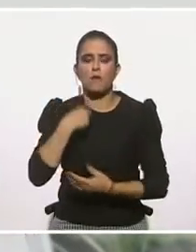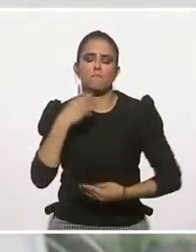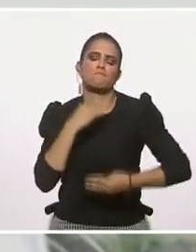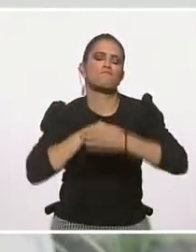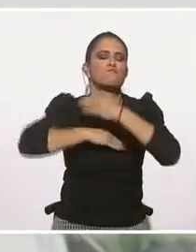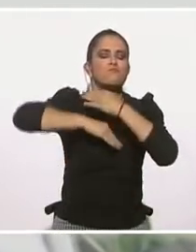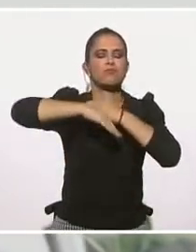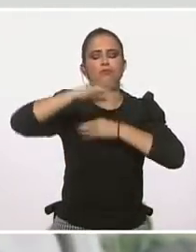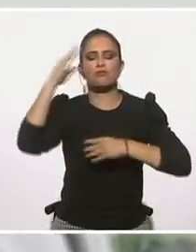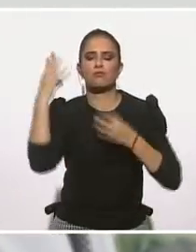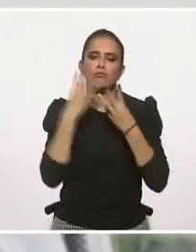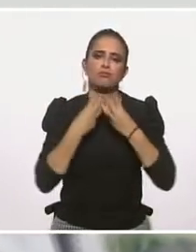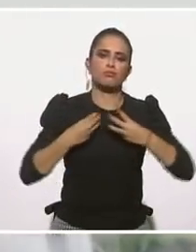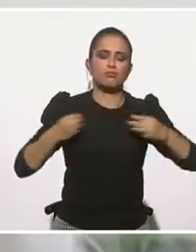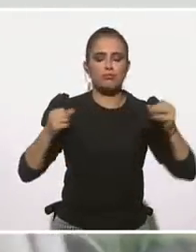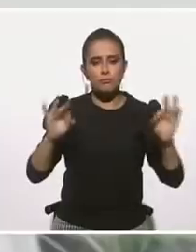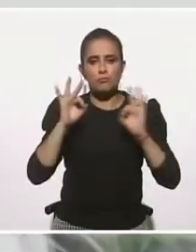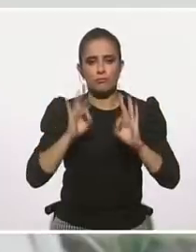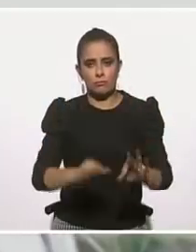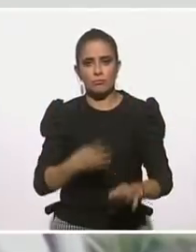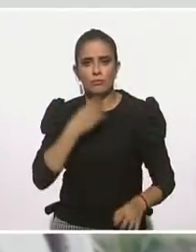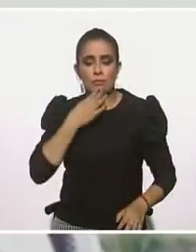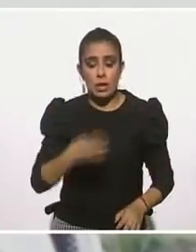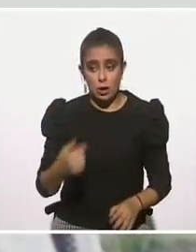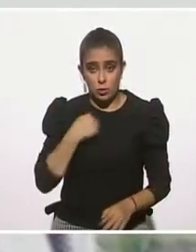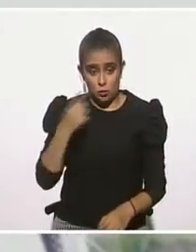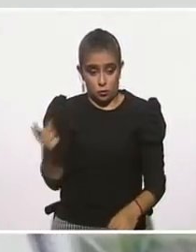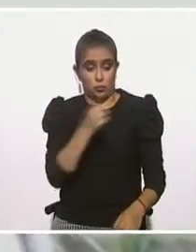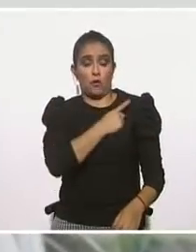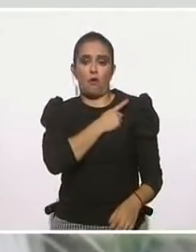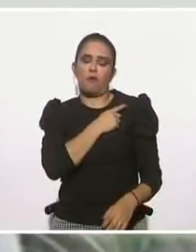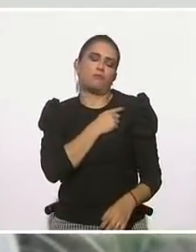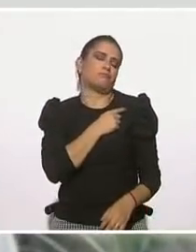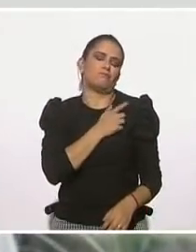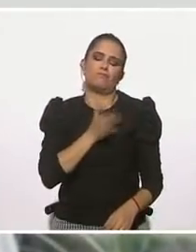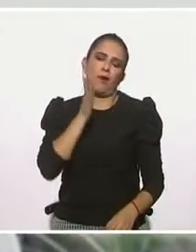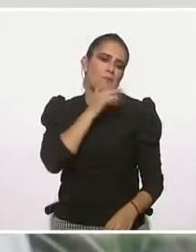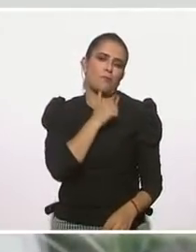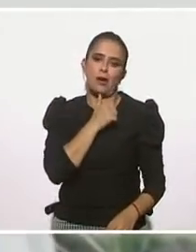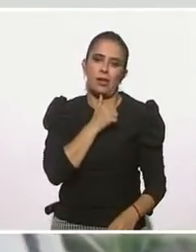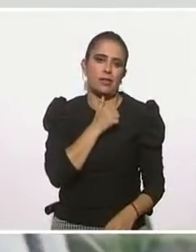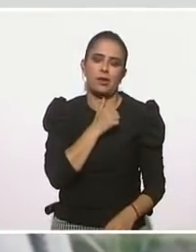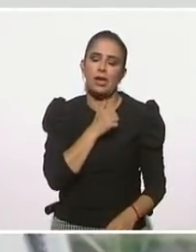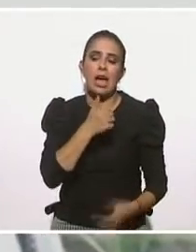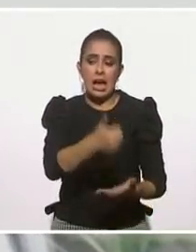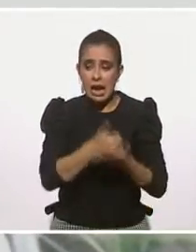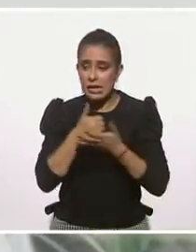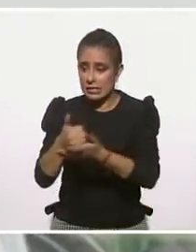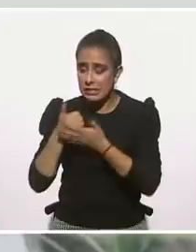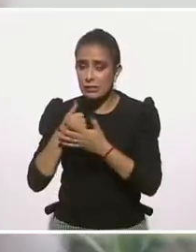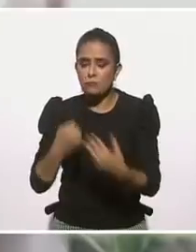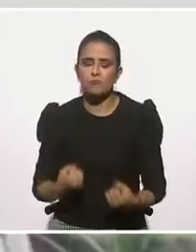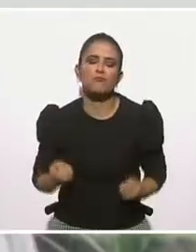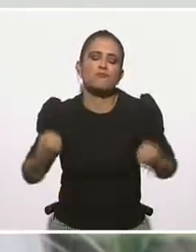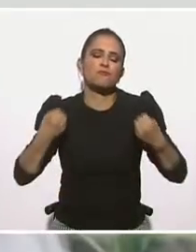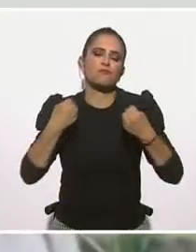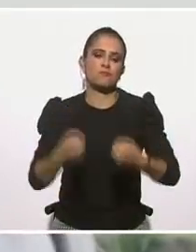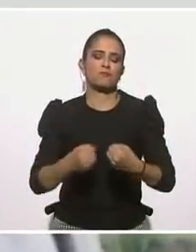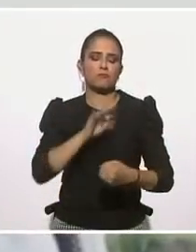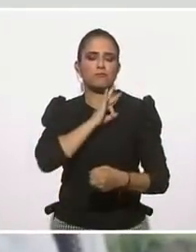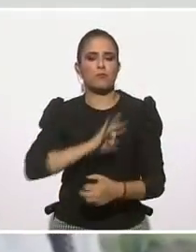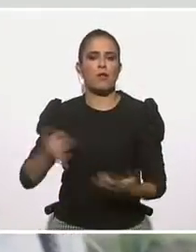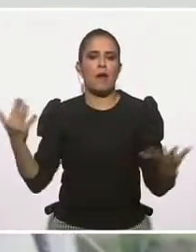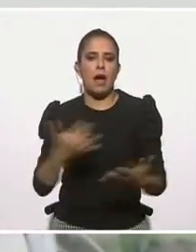solo es muy difícil, o sea, se puede, pero puede salir mejor y más fortalecido cuando lo haces